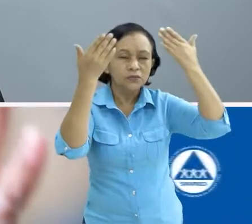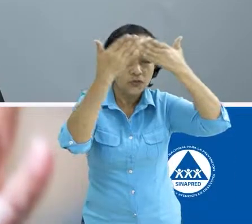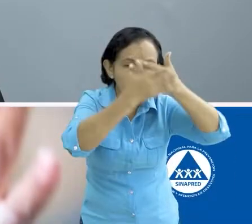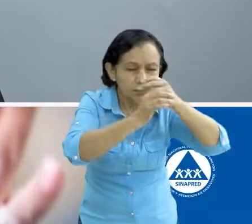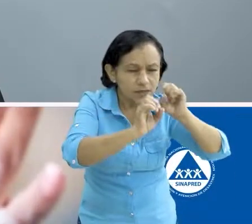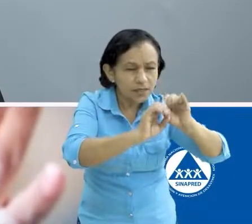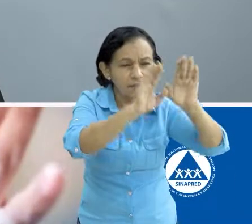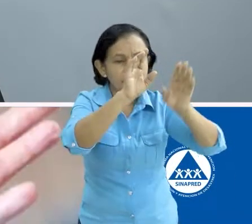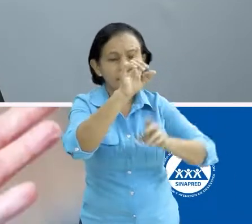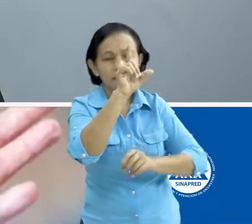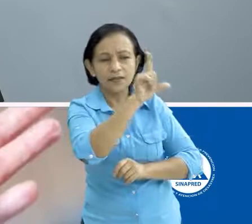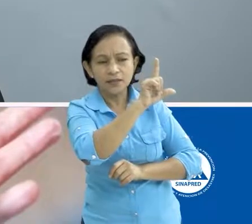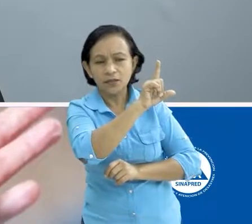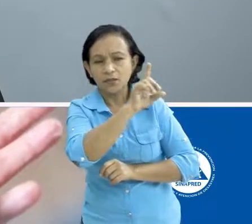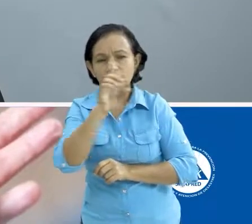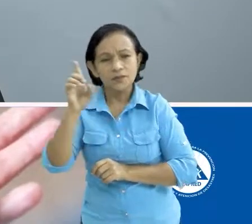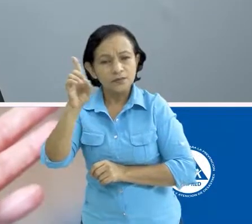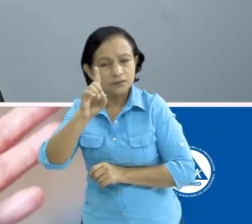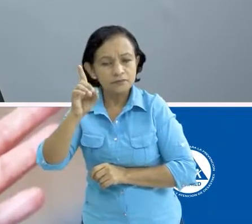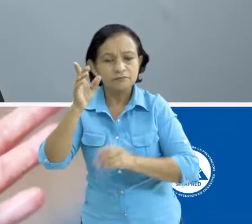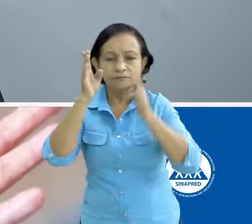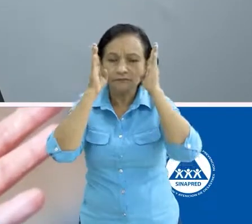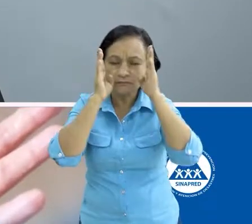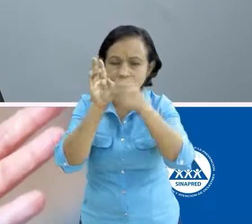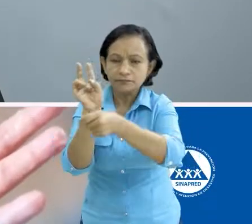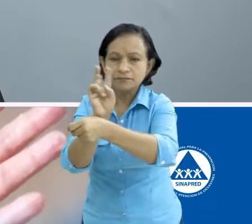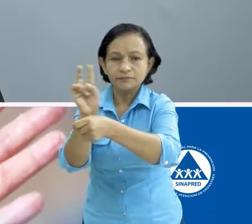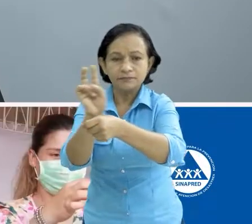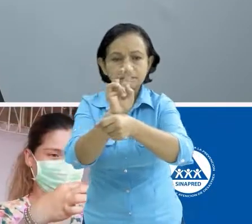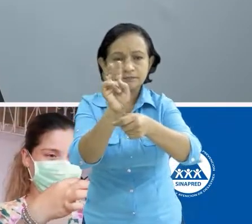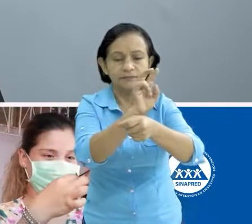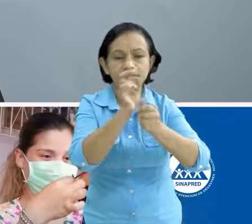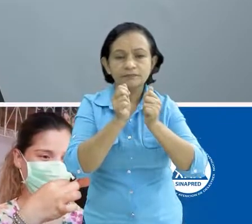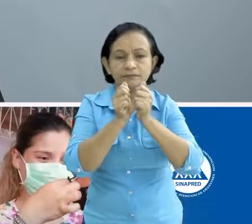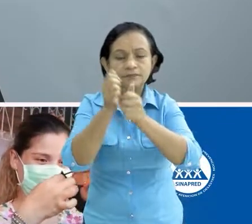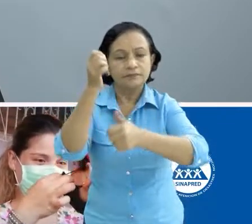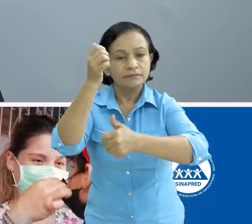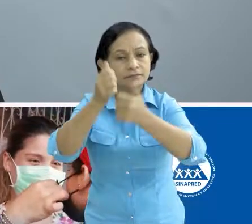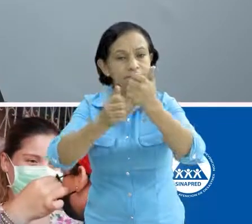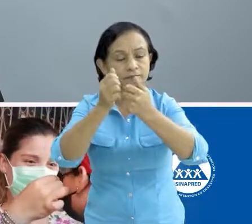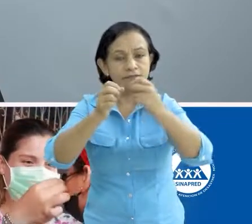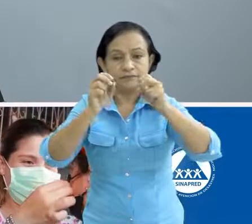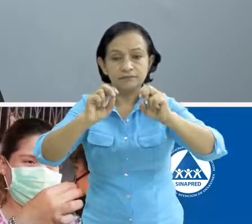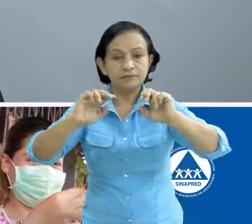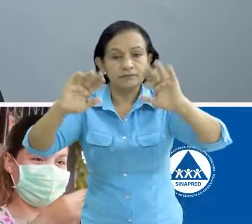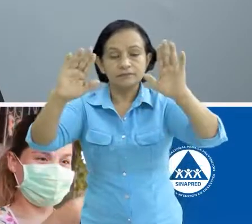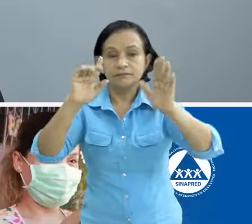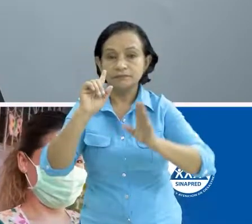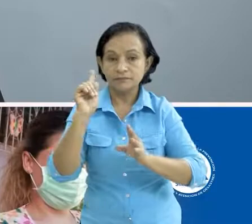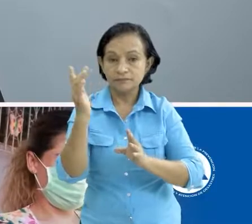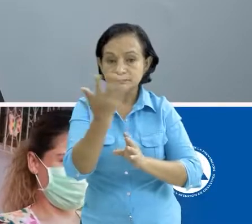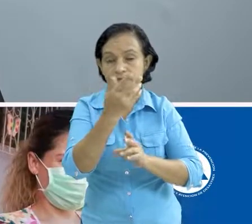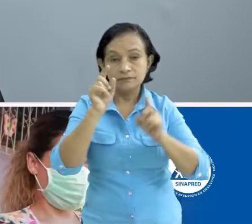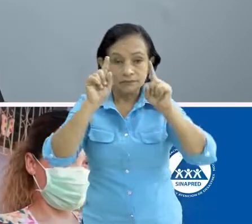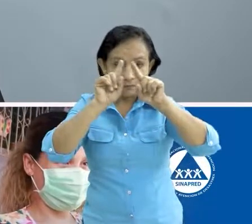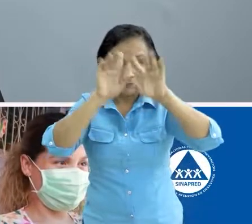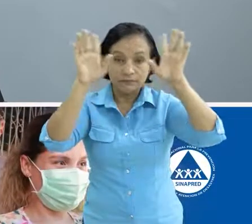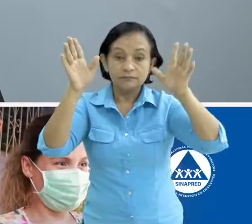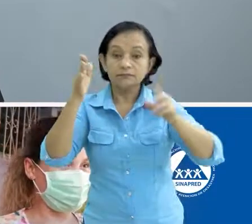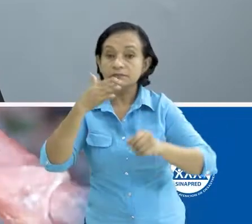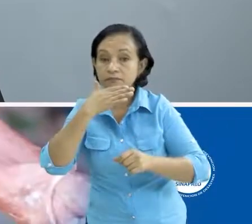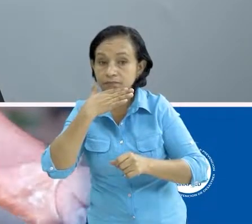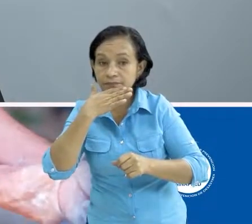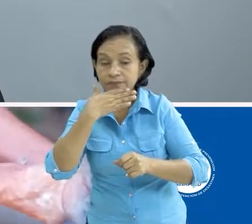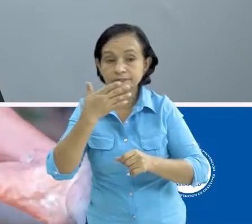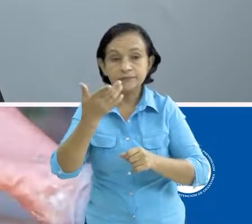días de la semana, vigilando y acompañando cualquier tipo de situación. Todos estamos claros de que cuando hay una emergencia